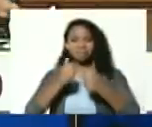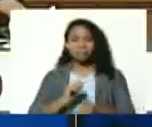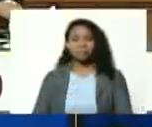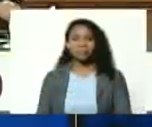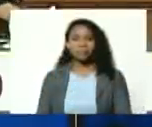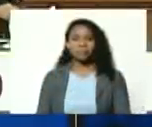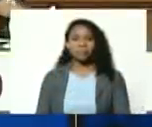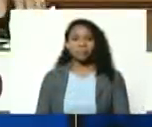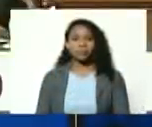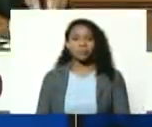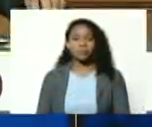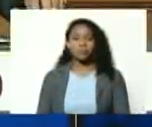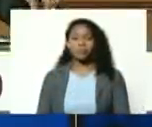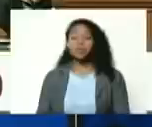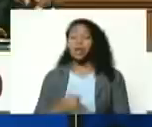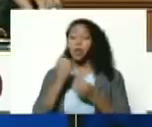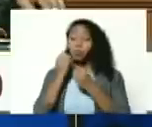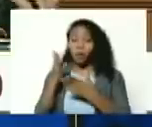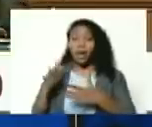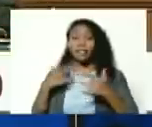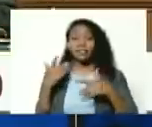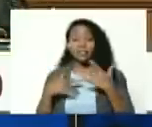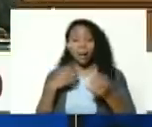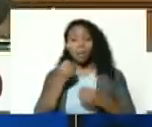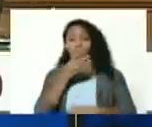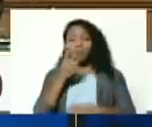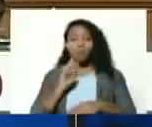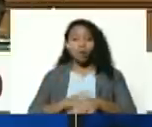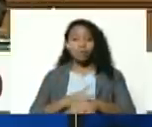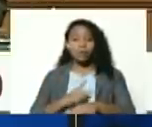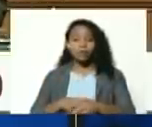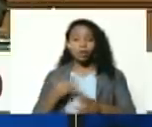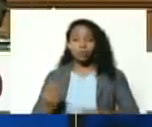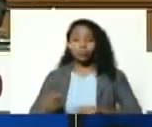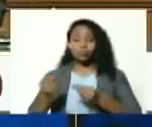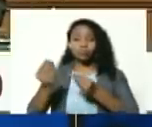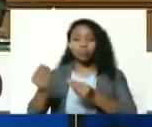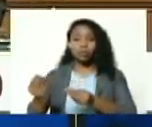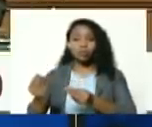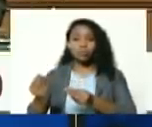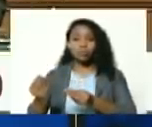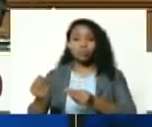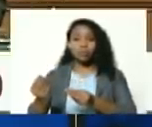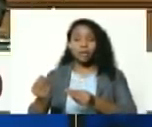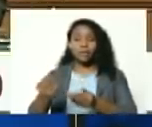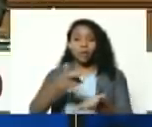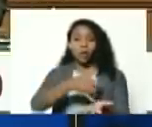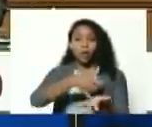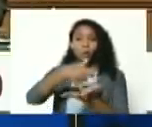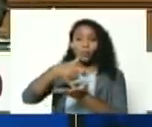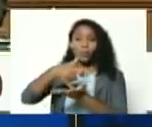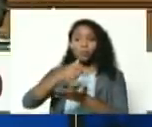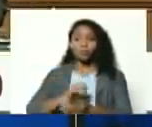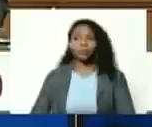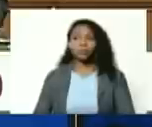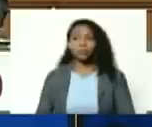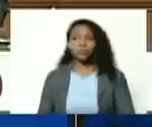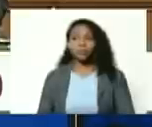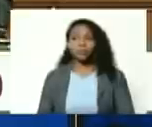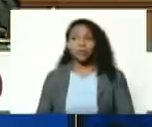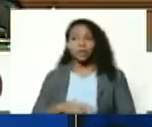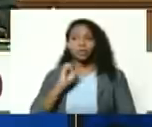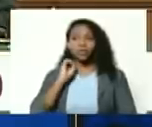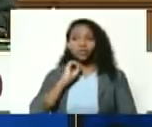es un buen acto en un buen momento la entrega de los premios de